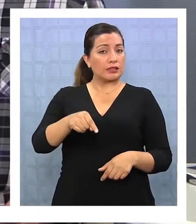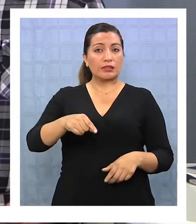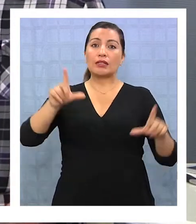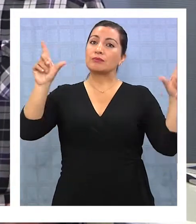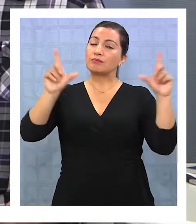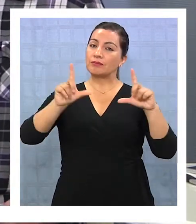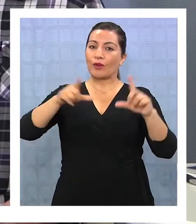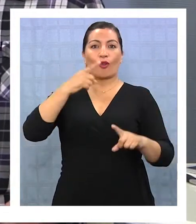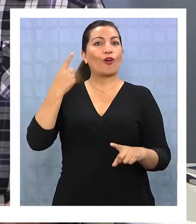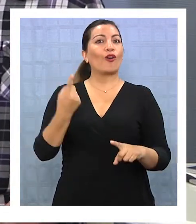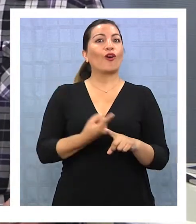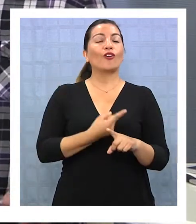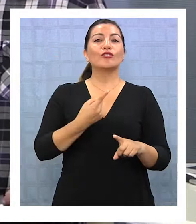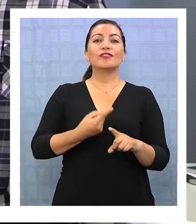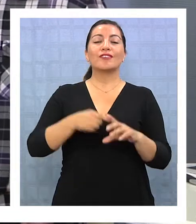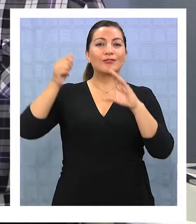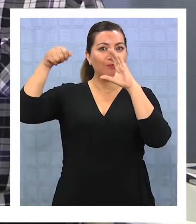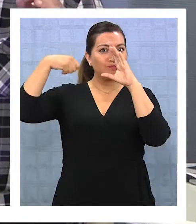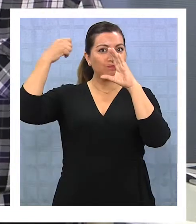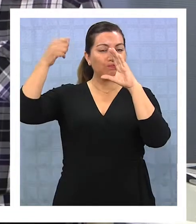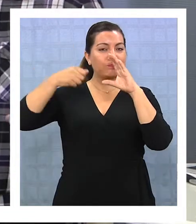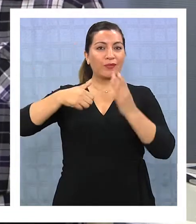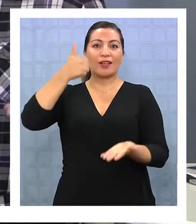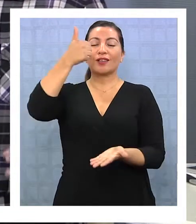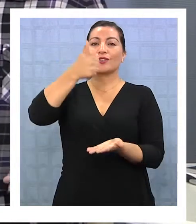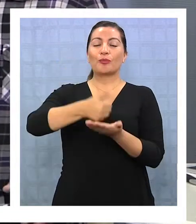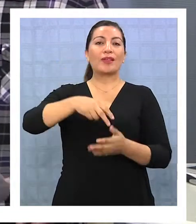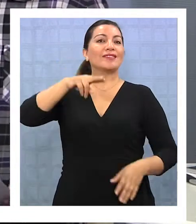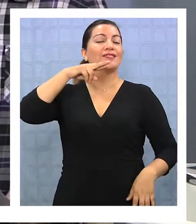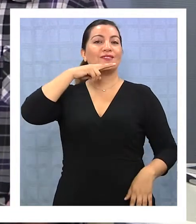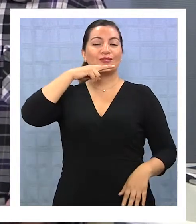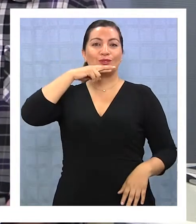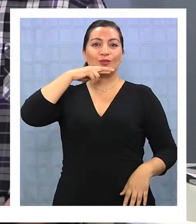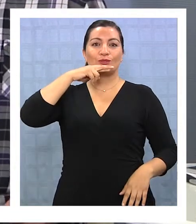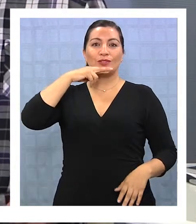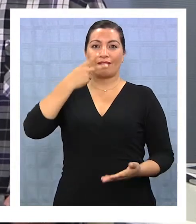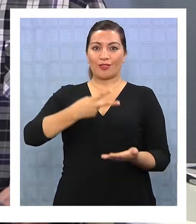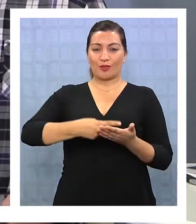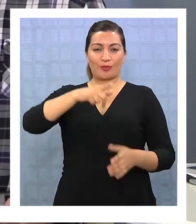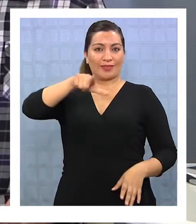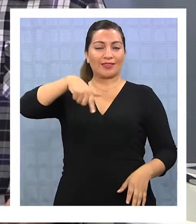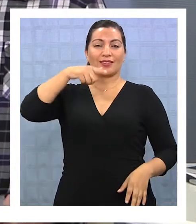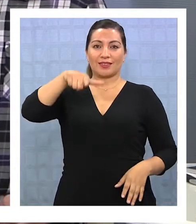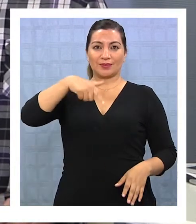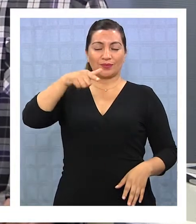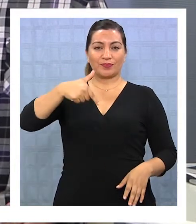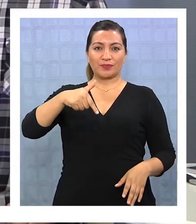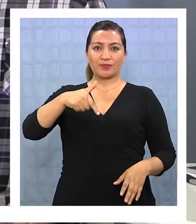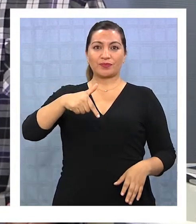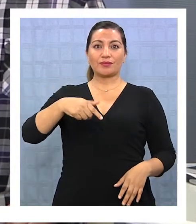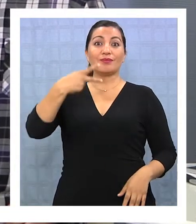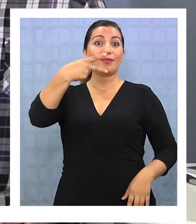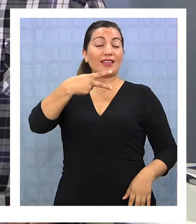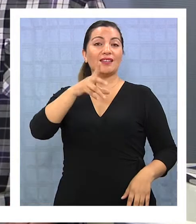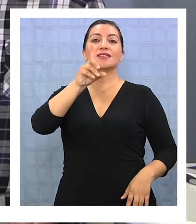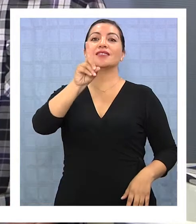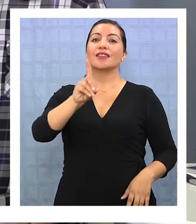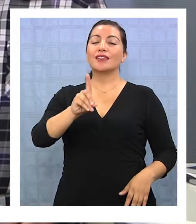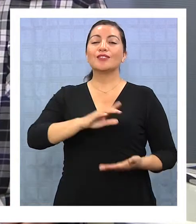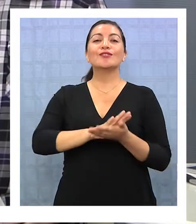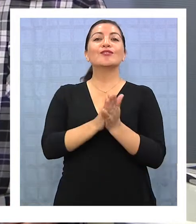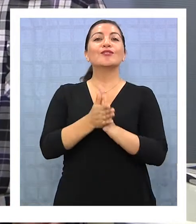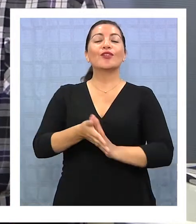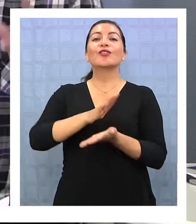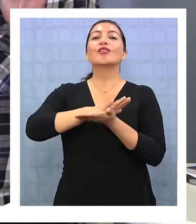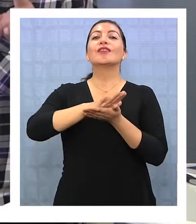nuevamente va a transmitir lo que es la Copa Confederaciones Rusia 2017 en HD y